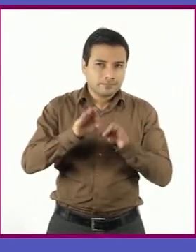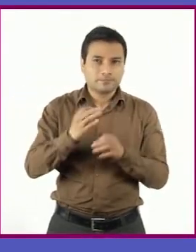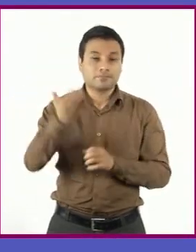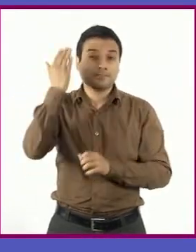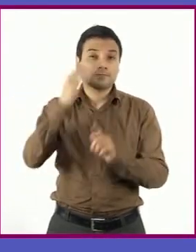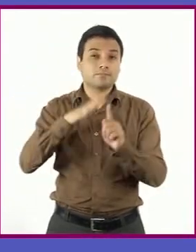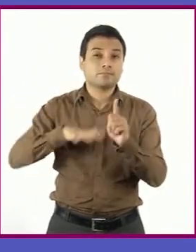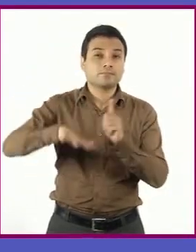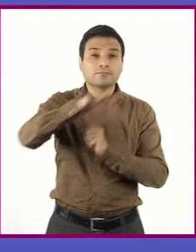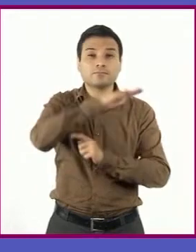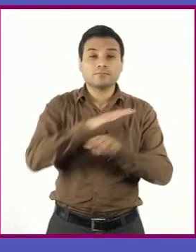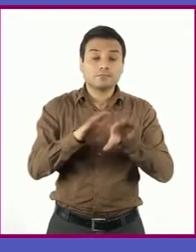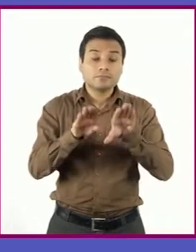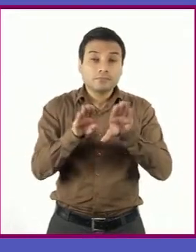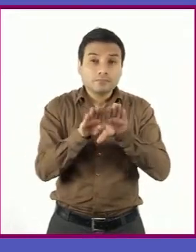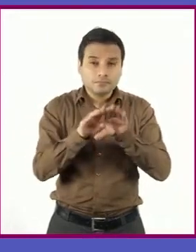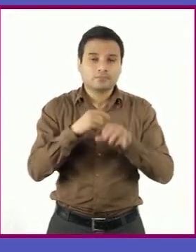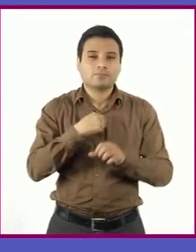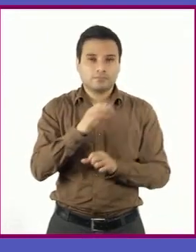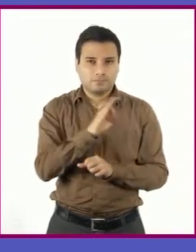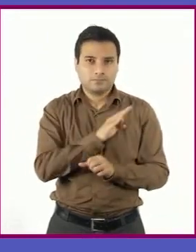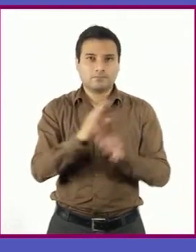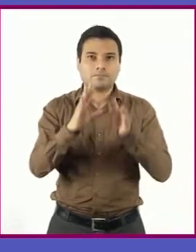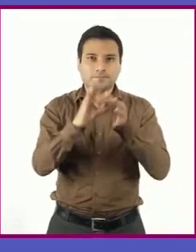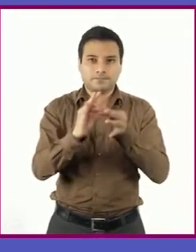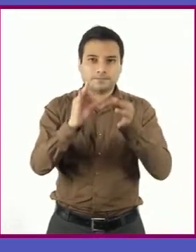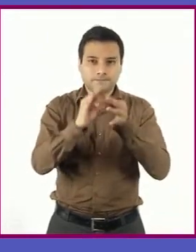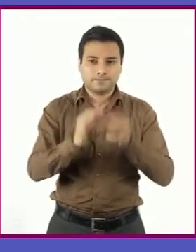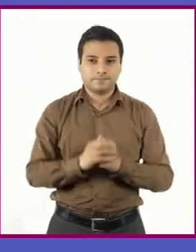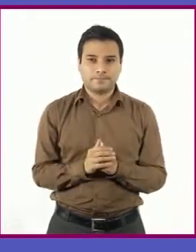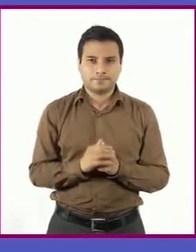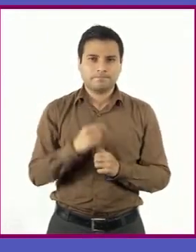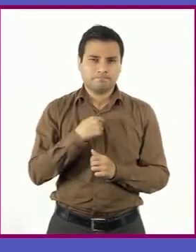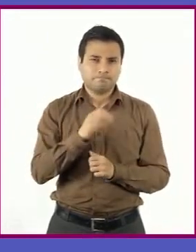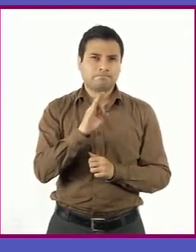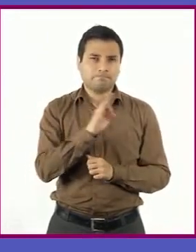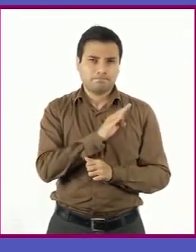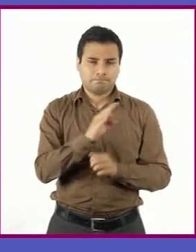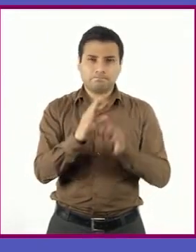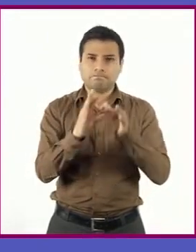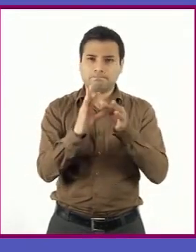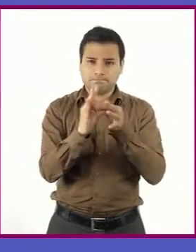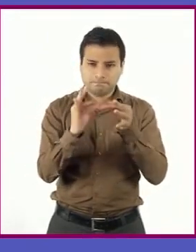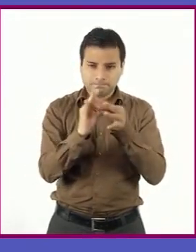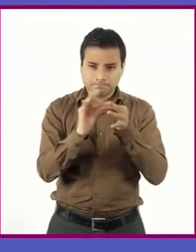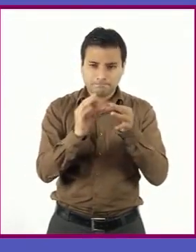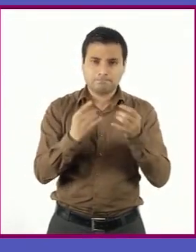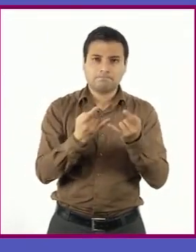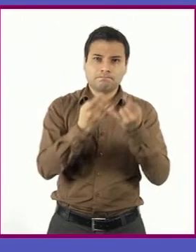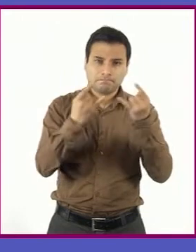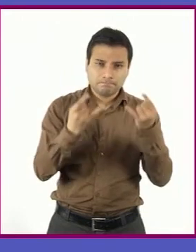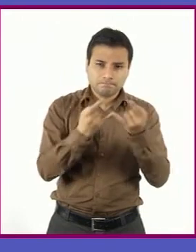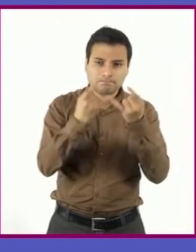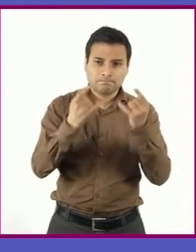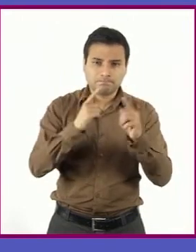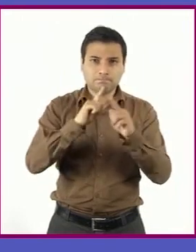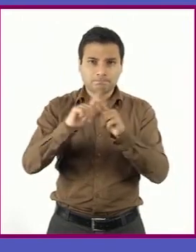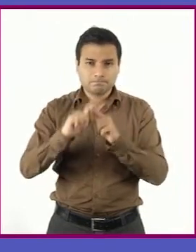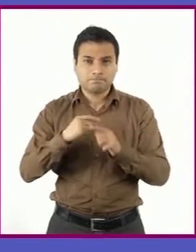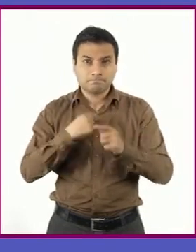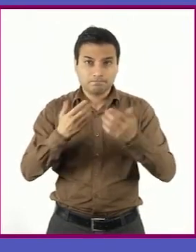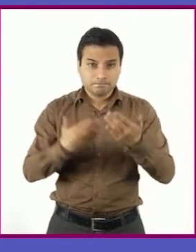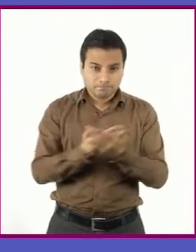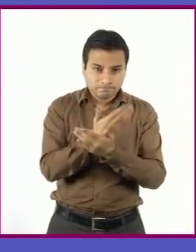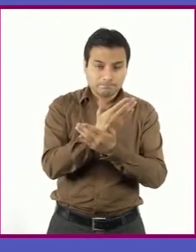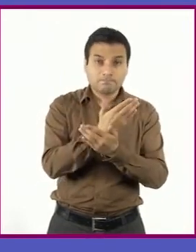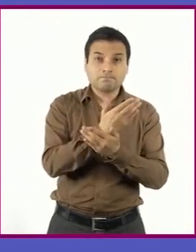en que se ha vivido. En la autobiografía se puede narrar los hechos que vive el autor, desde su nacimiento hasta el momento